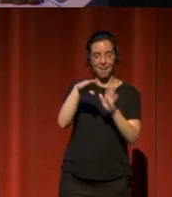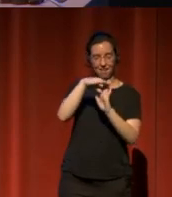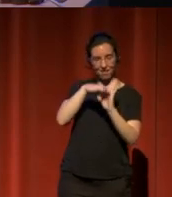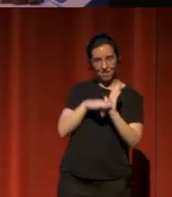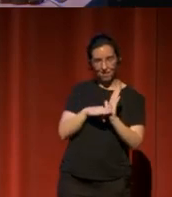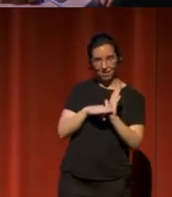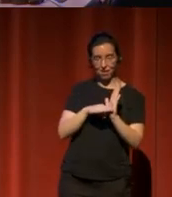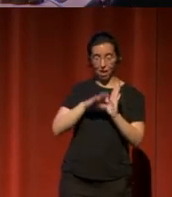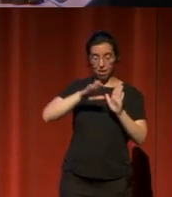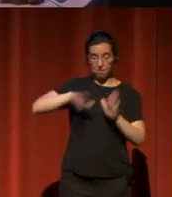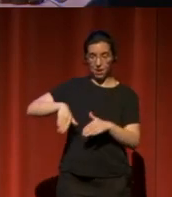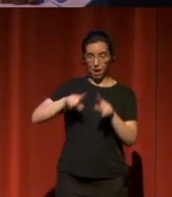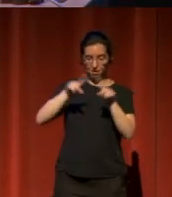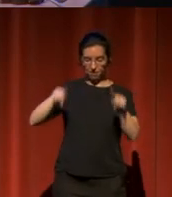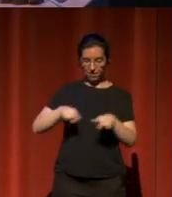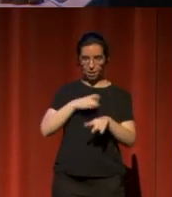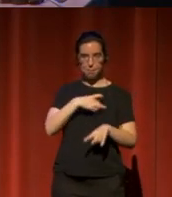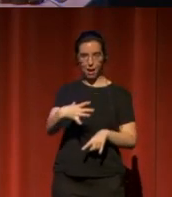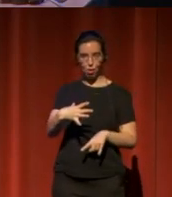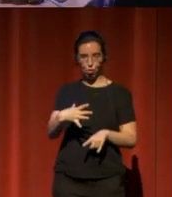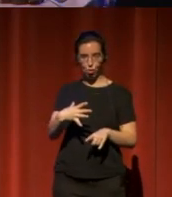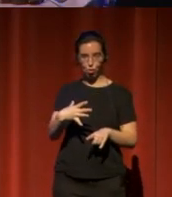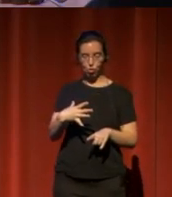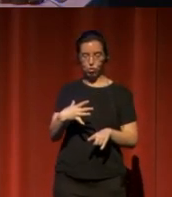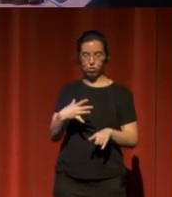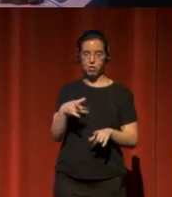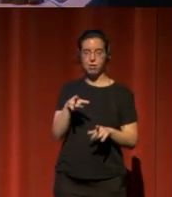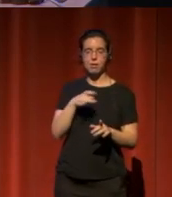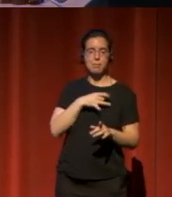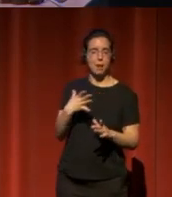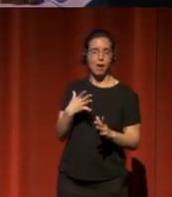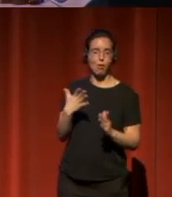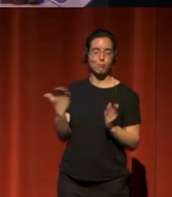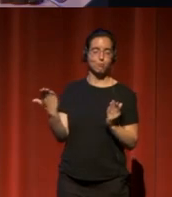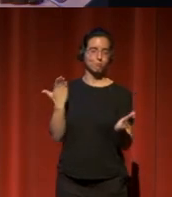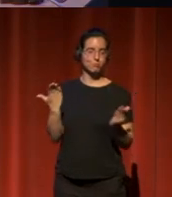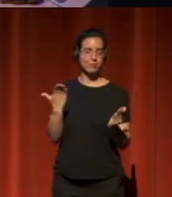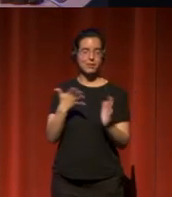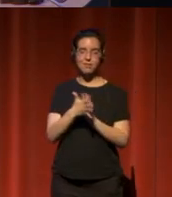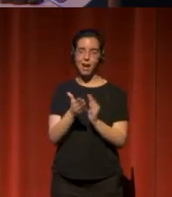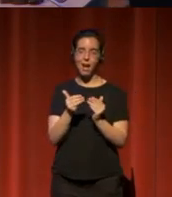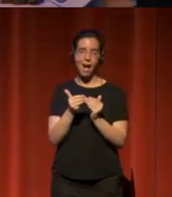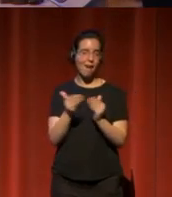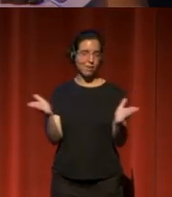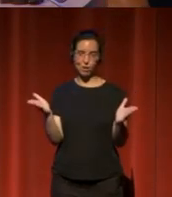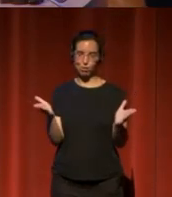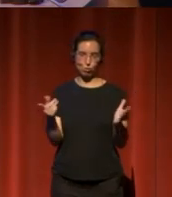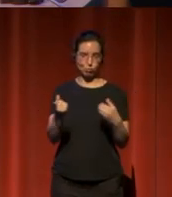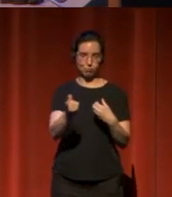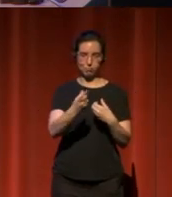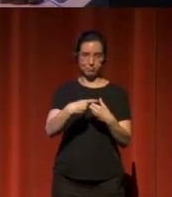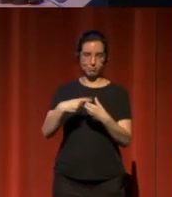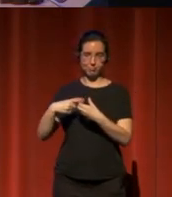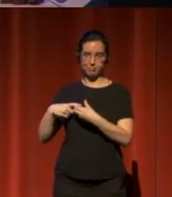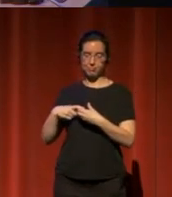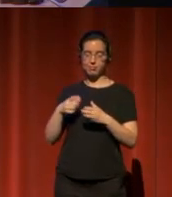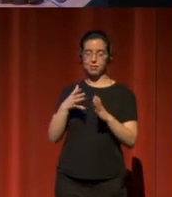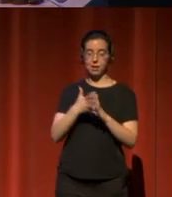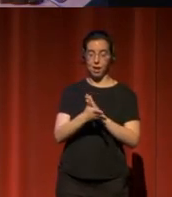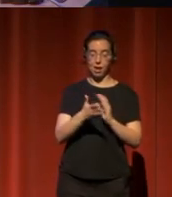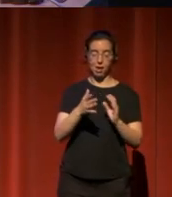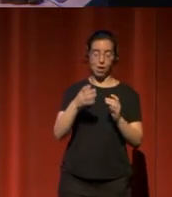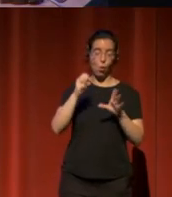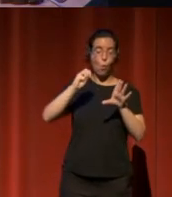final hay una ficha en blanco que quiere significar que es un documento abierto. En nuestra web, esa ficha la hemos extraído y está,